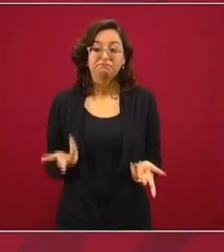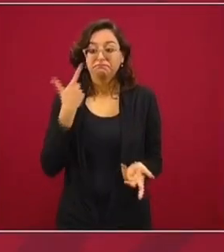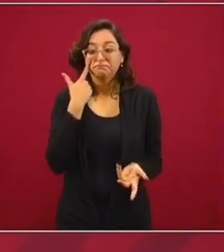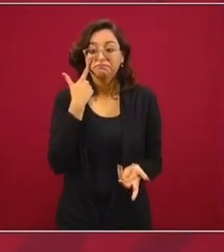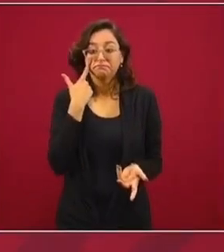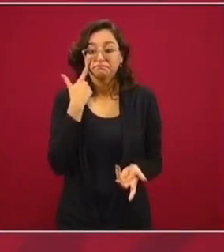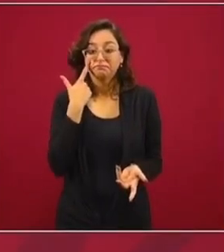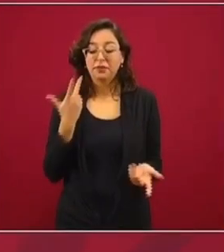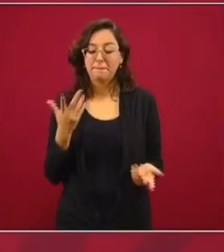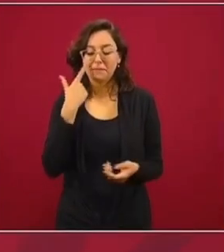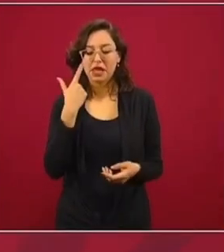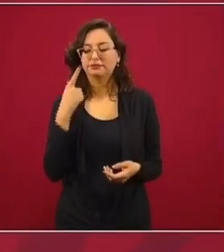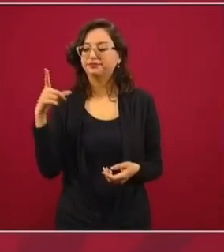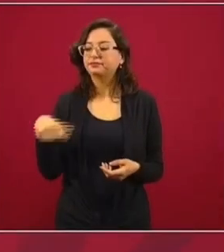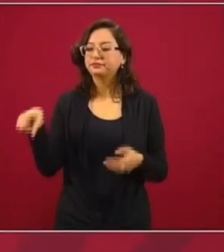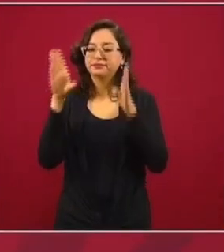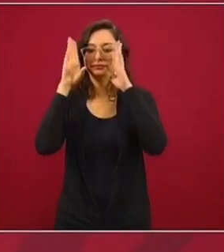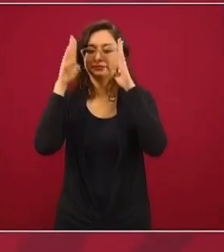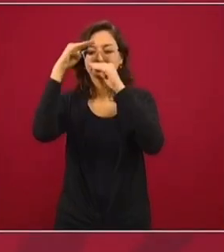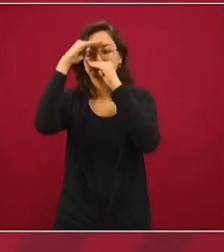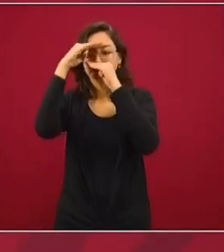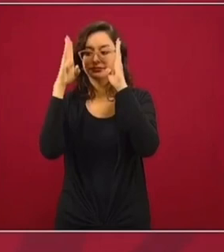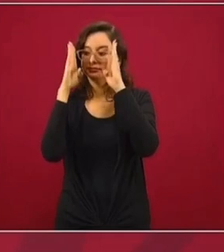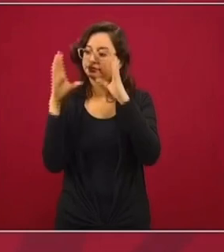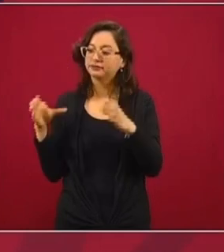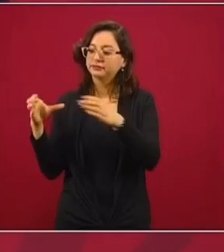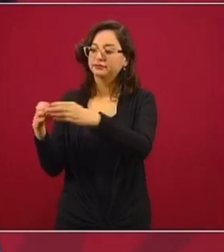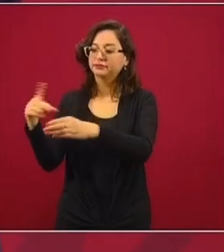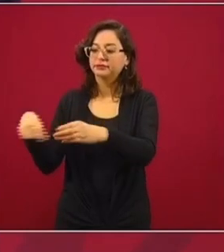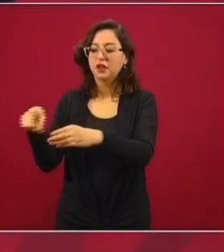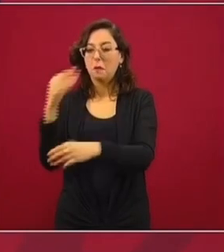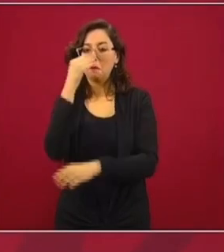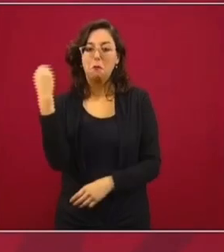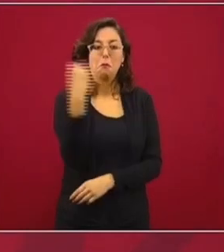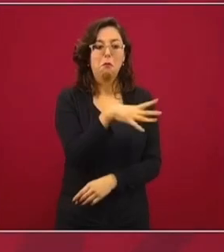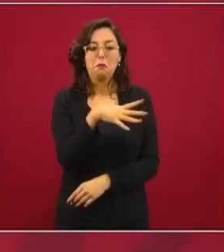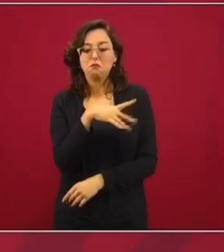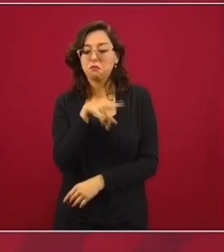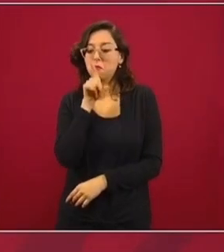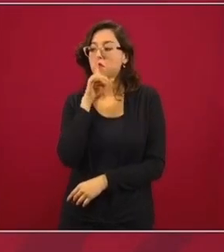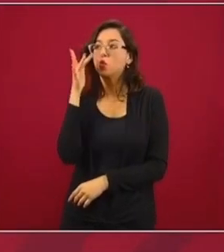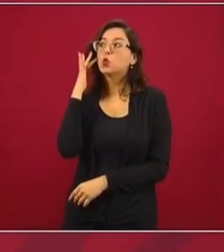Otra característica también del conservadorismo es que son muy dados a tirar la piedra y esconder la mano.